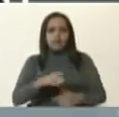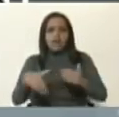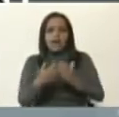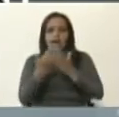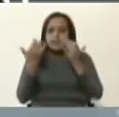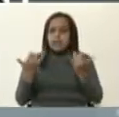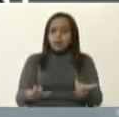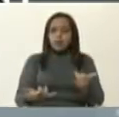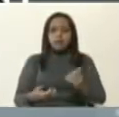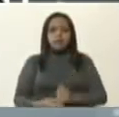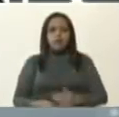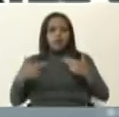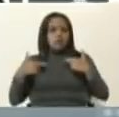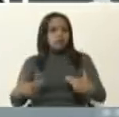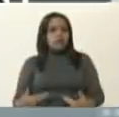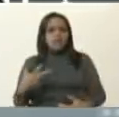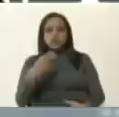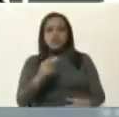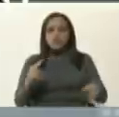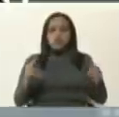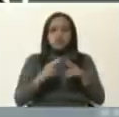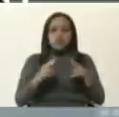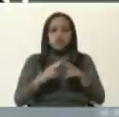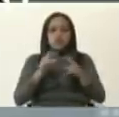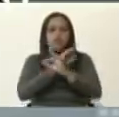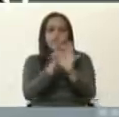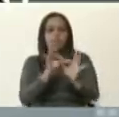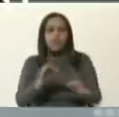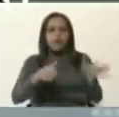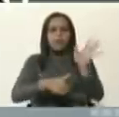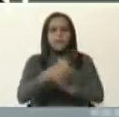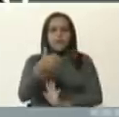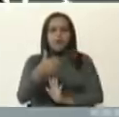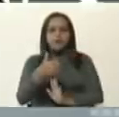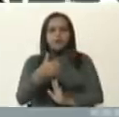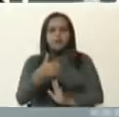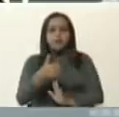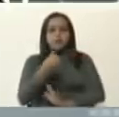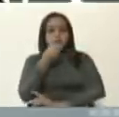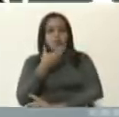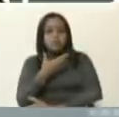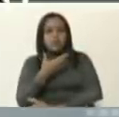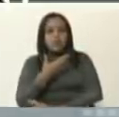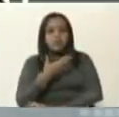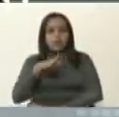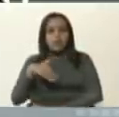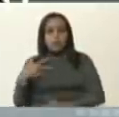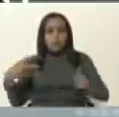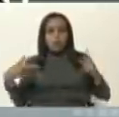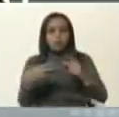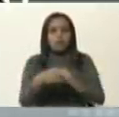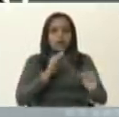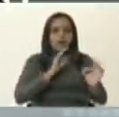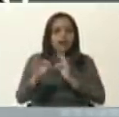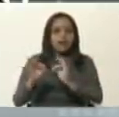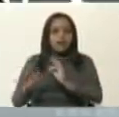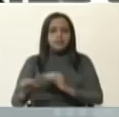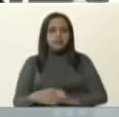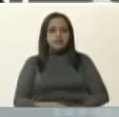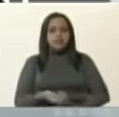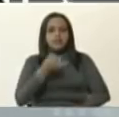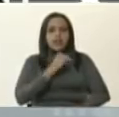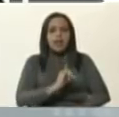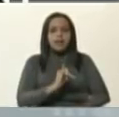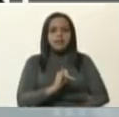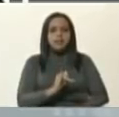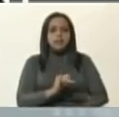la humanidad no conoce un mecanismo más efectivo para evitar cadenas de contagio que no sea el aislamiento social,